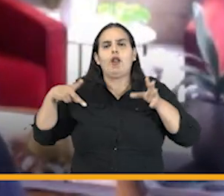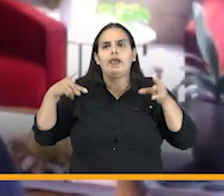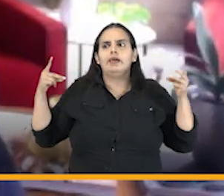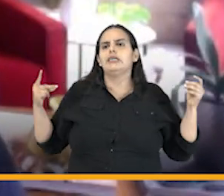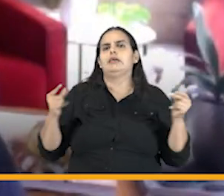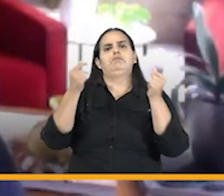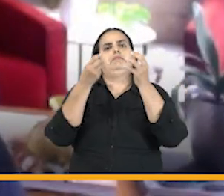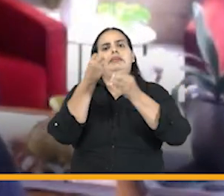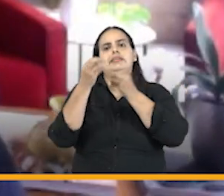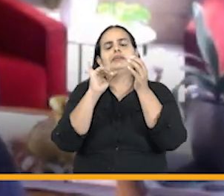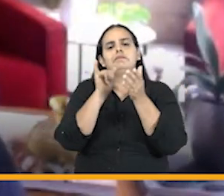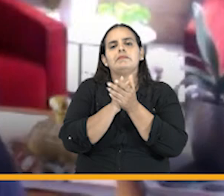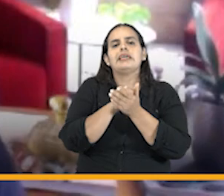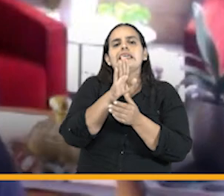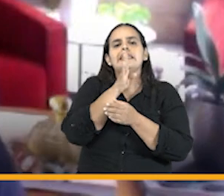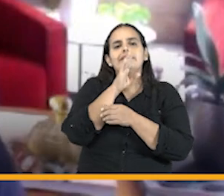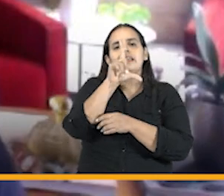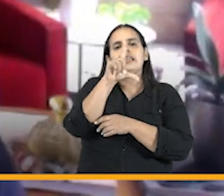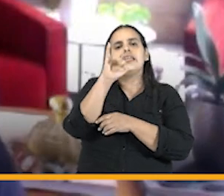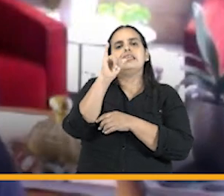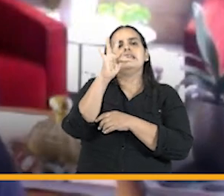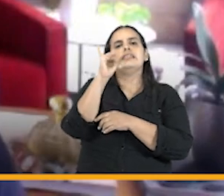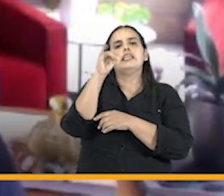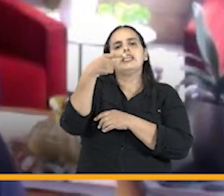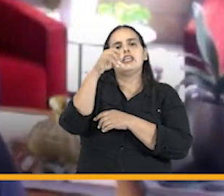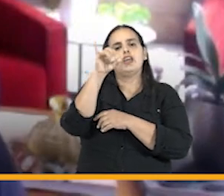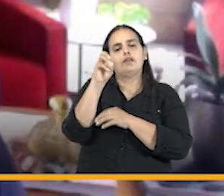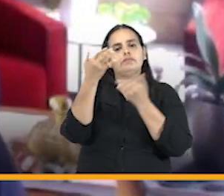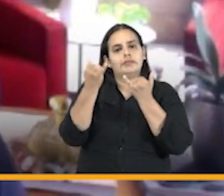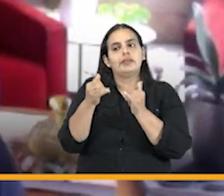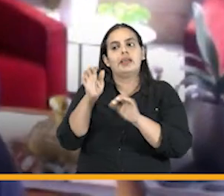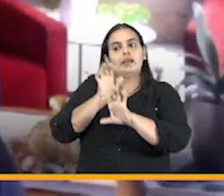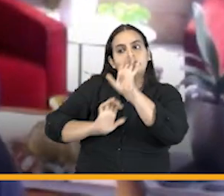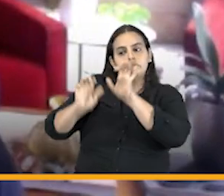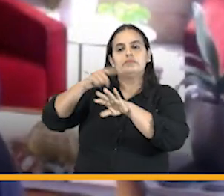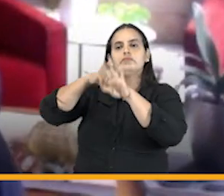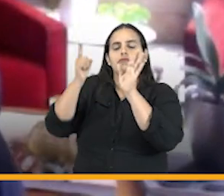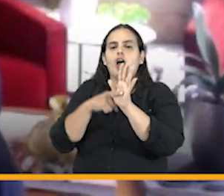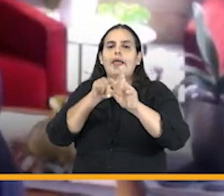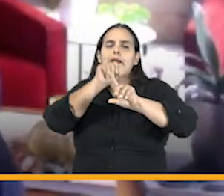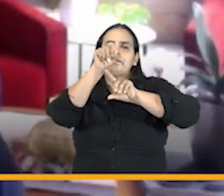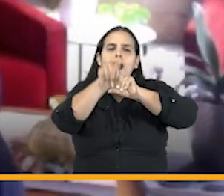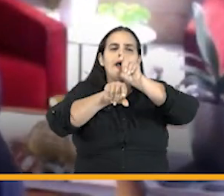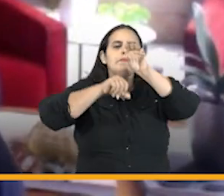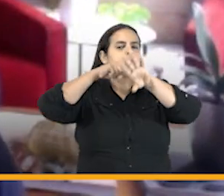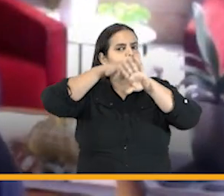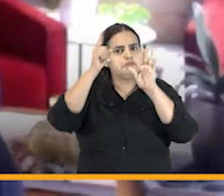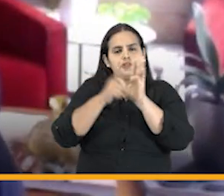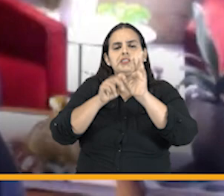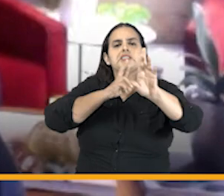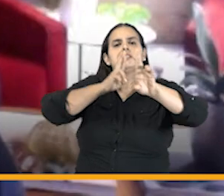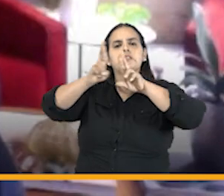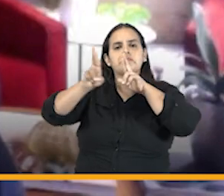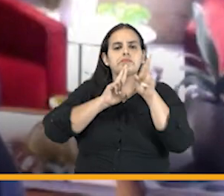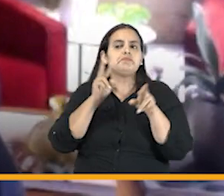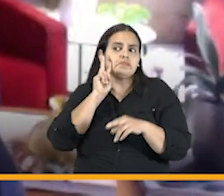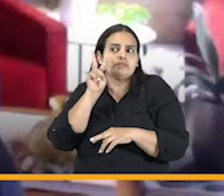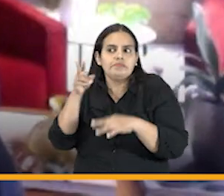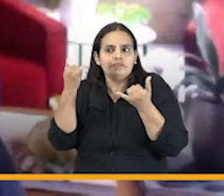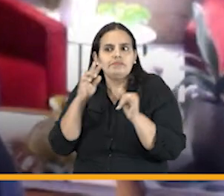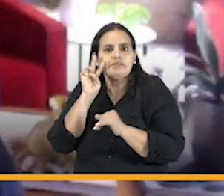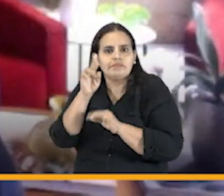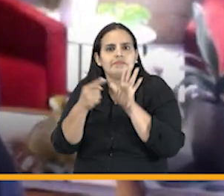tanto en el litigio como en la prevención en la atención de audiencias y los resultados pues los estamos